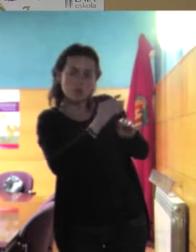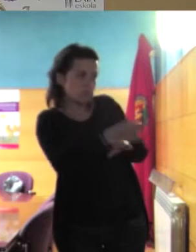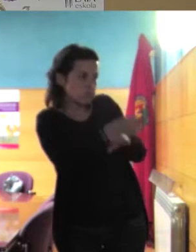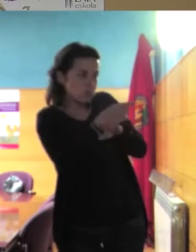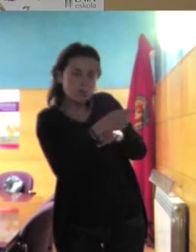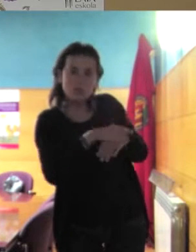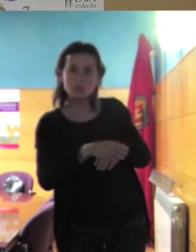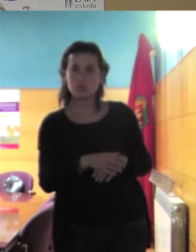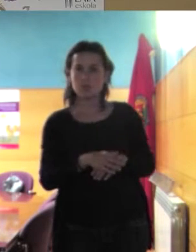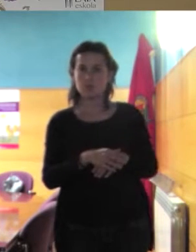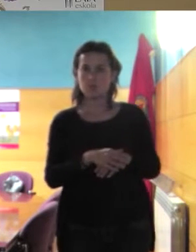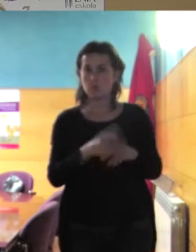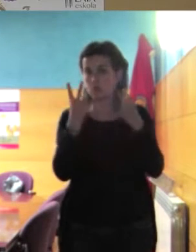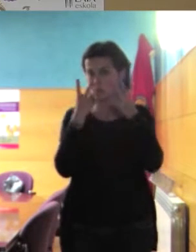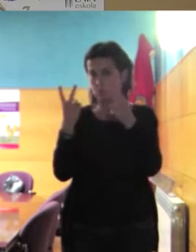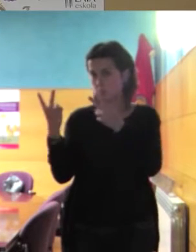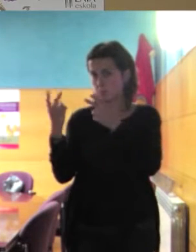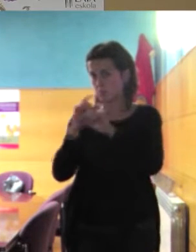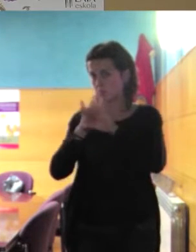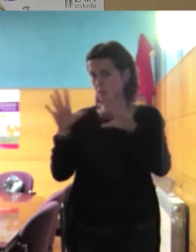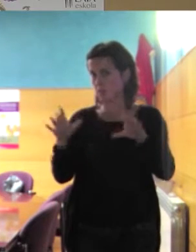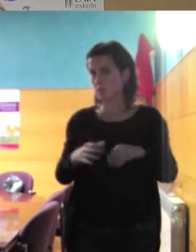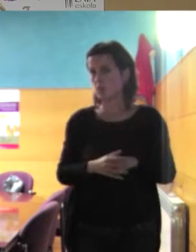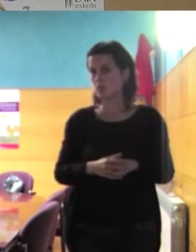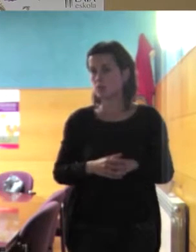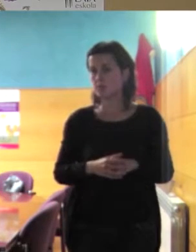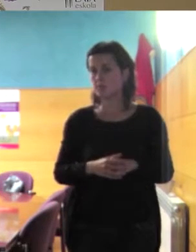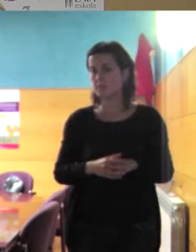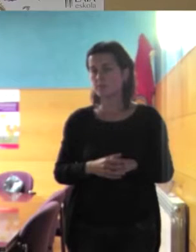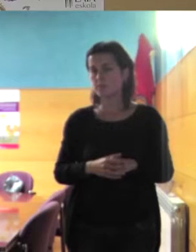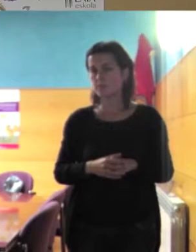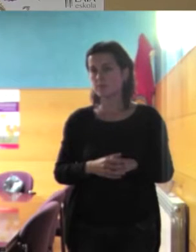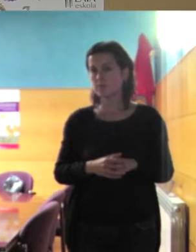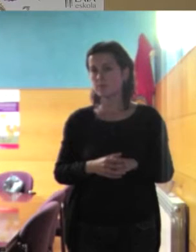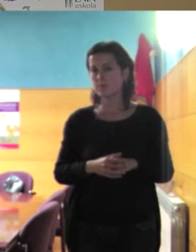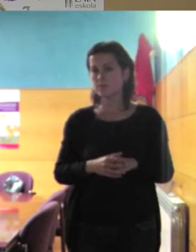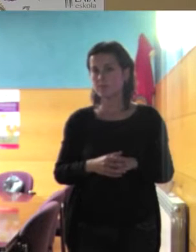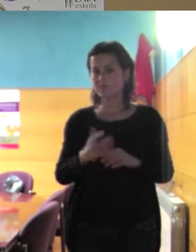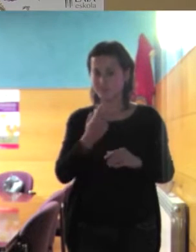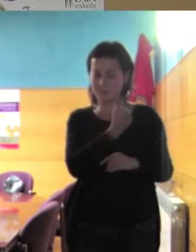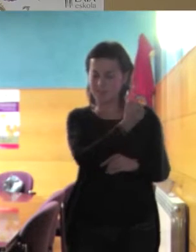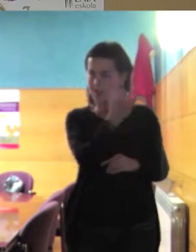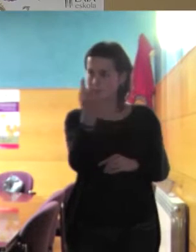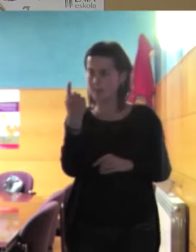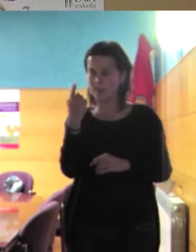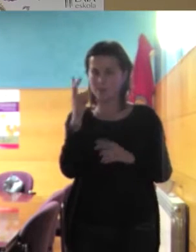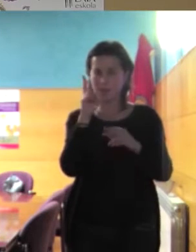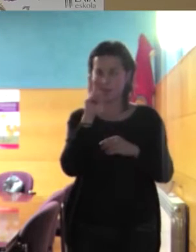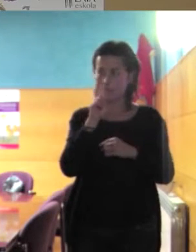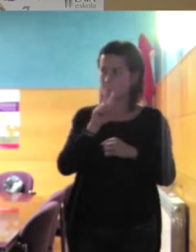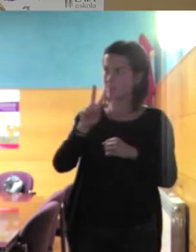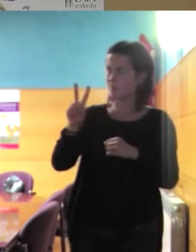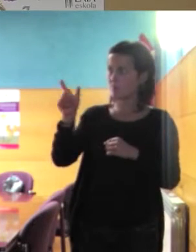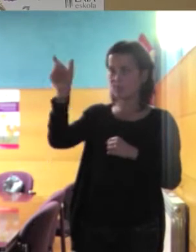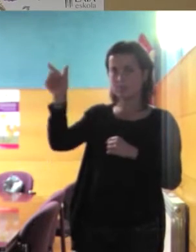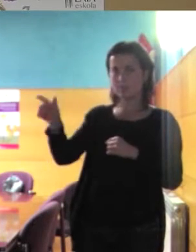lo veis entonces parece que cada una de nosotras ve mucho mejor porque es distinto claro es